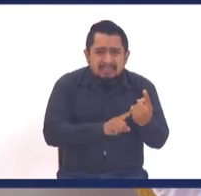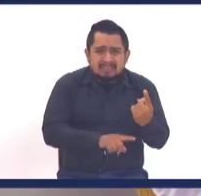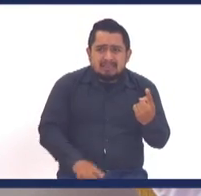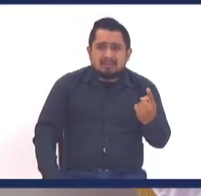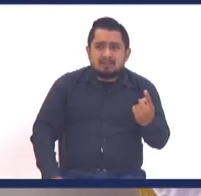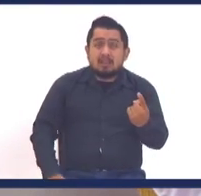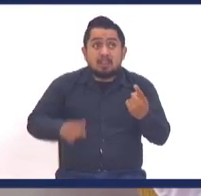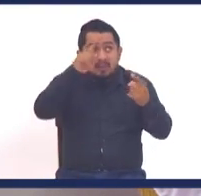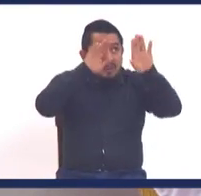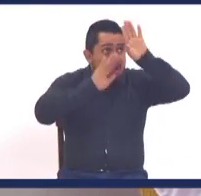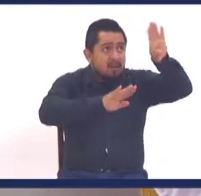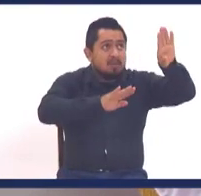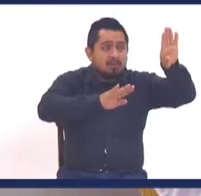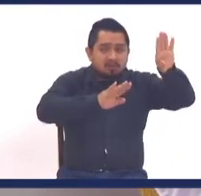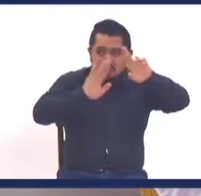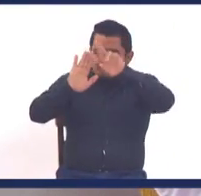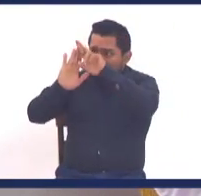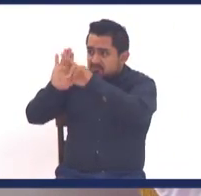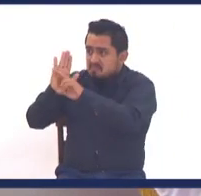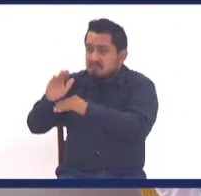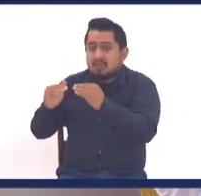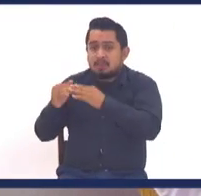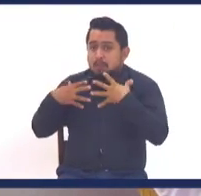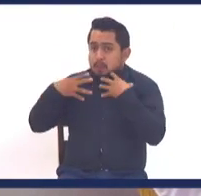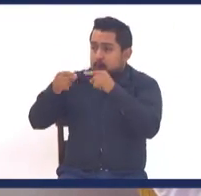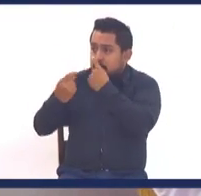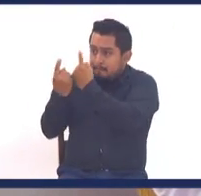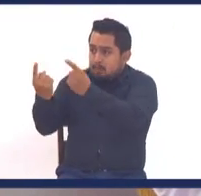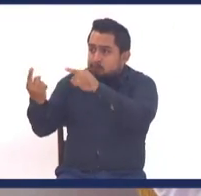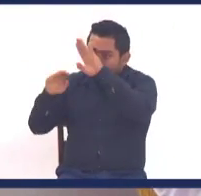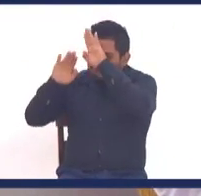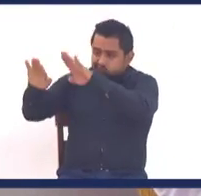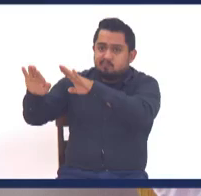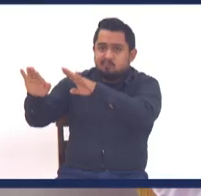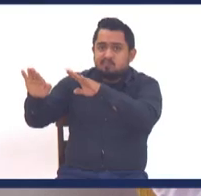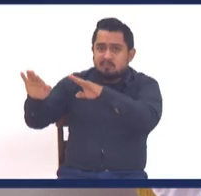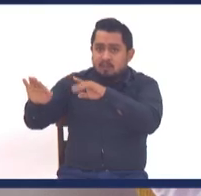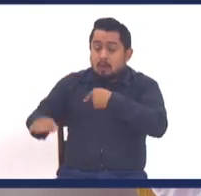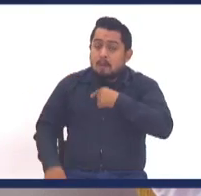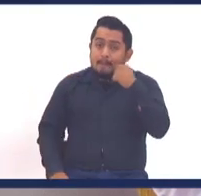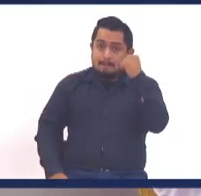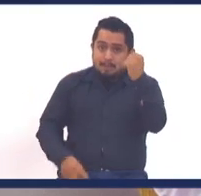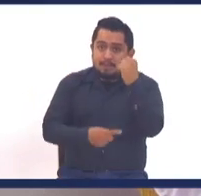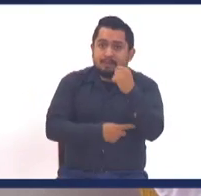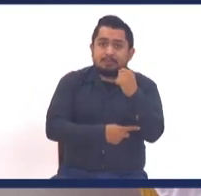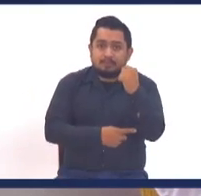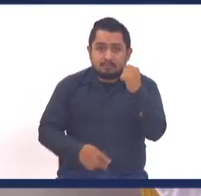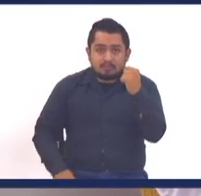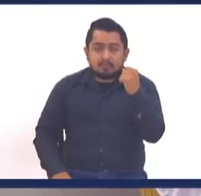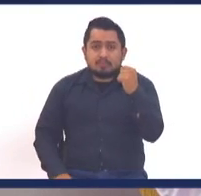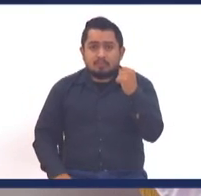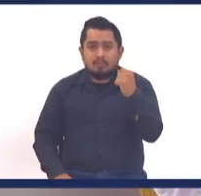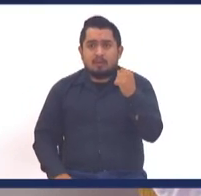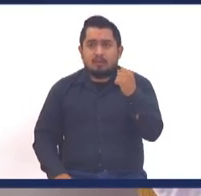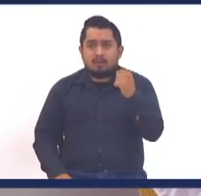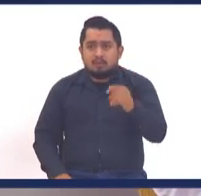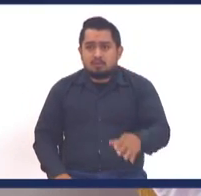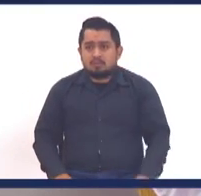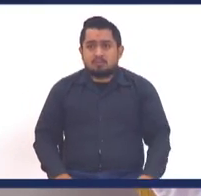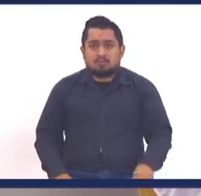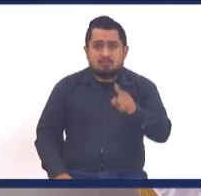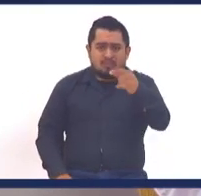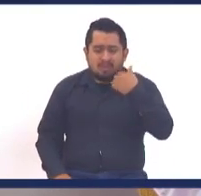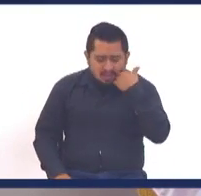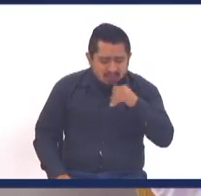que respeta a Dios, va a respetar la salud, los demás, es muy importante, entender esto, si usted se